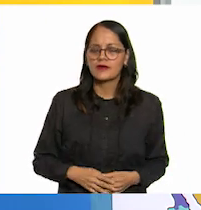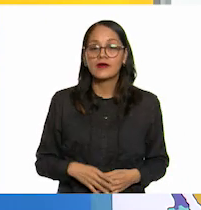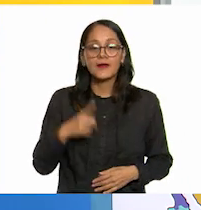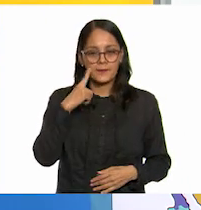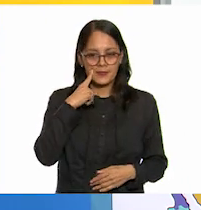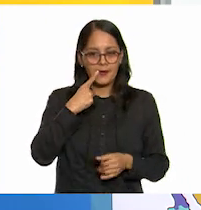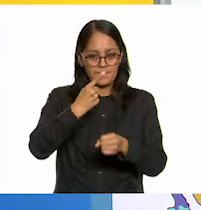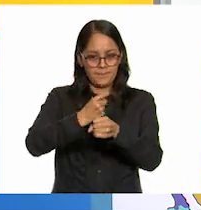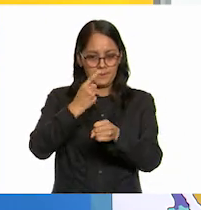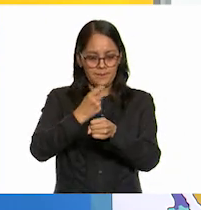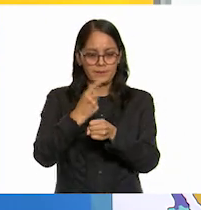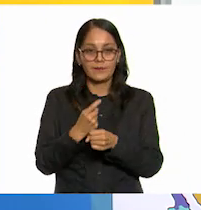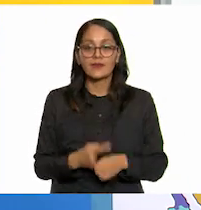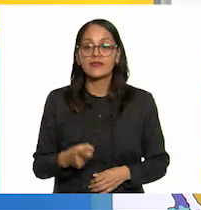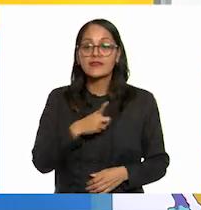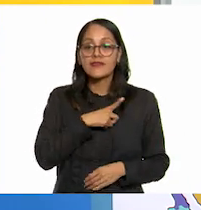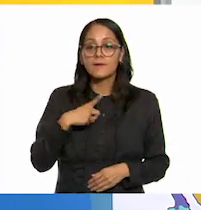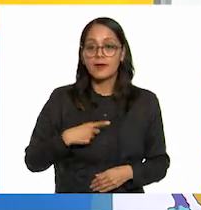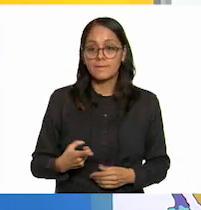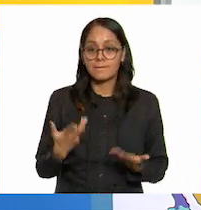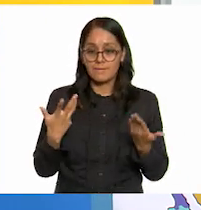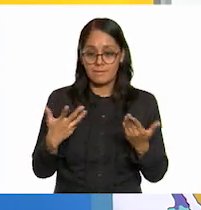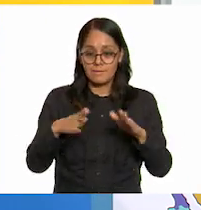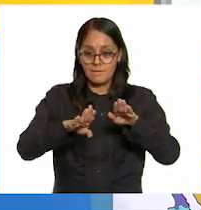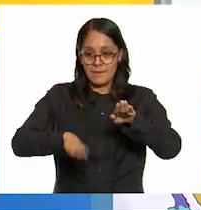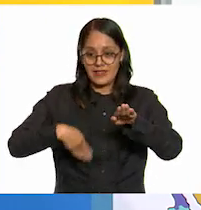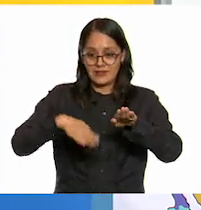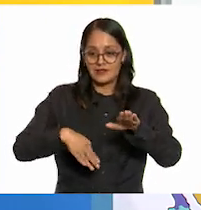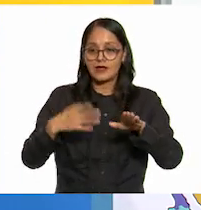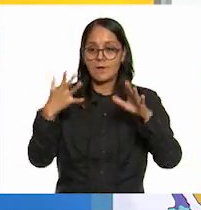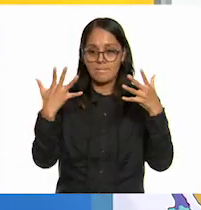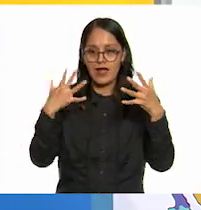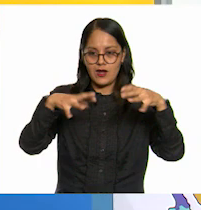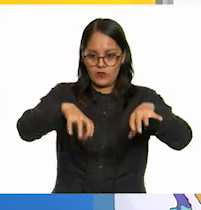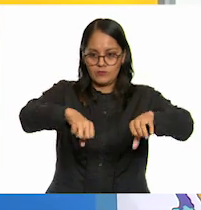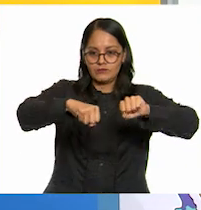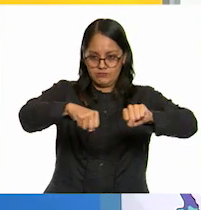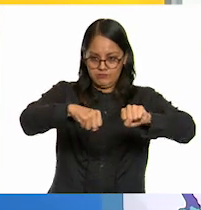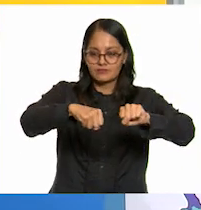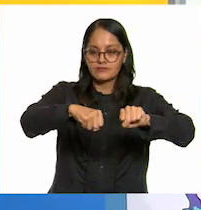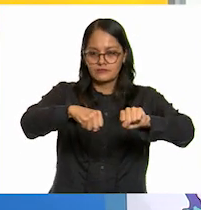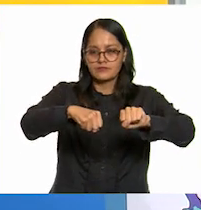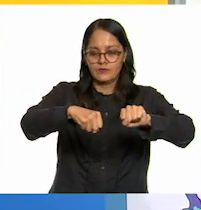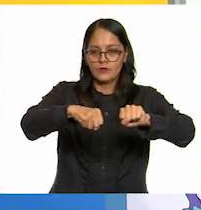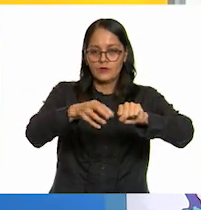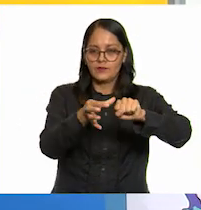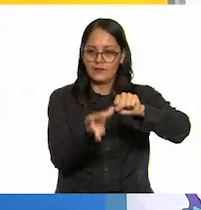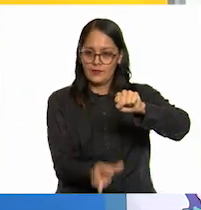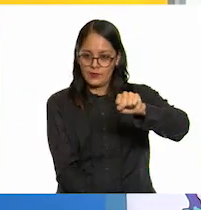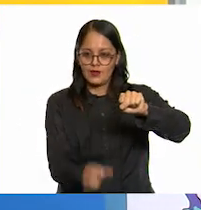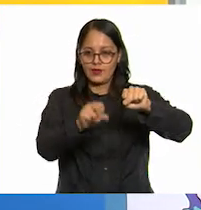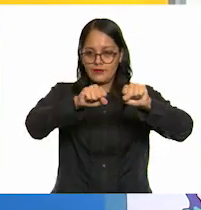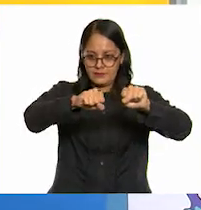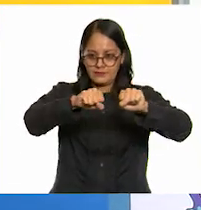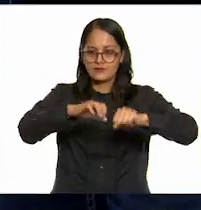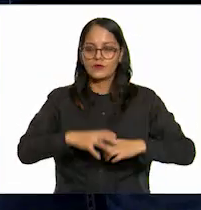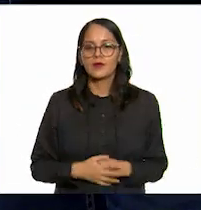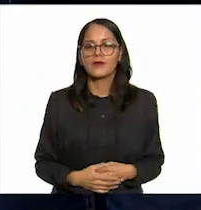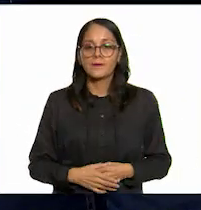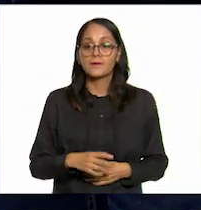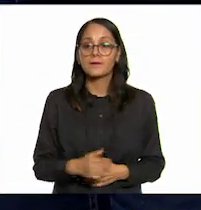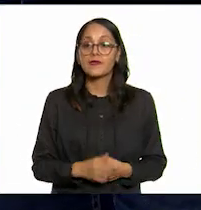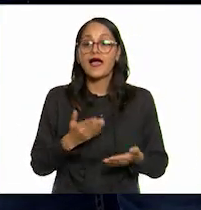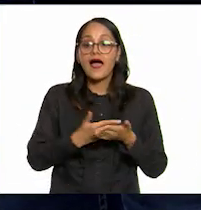bueno primero tiene que tomar el patín de el manubrio pues no con los dos manos así muy bien perfecto muy bien